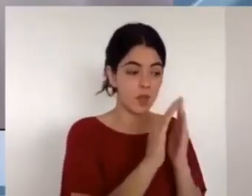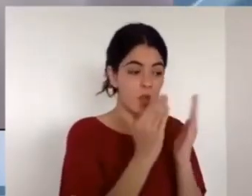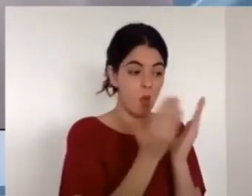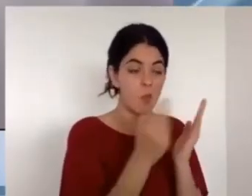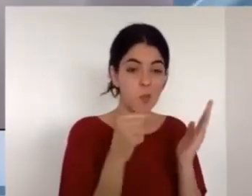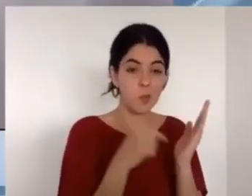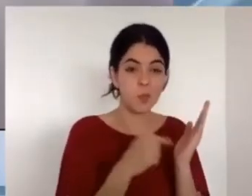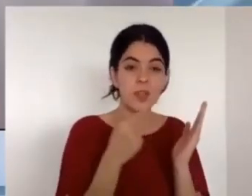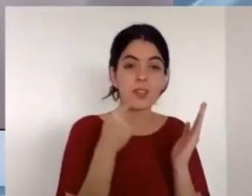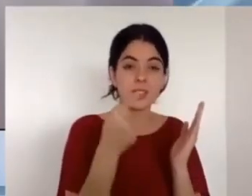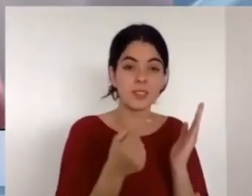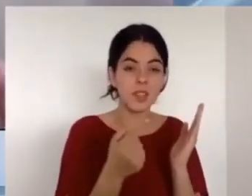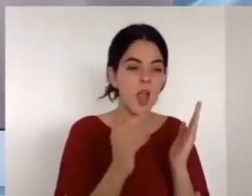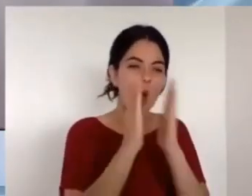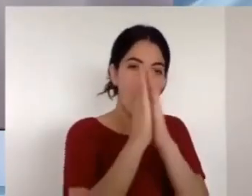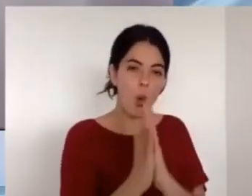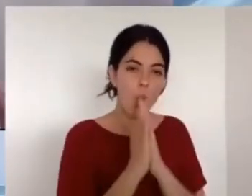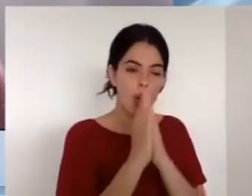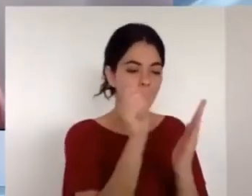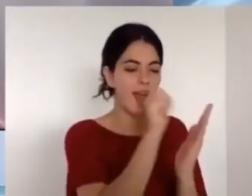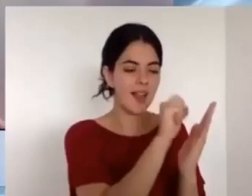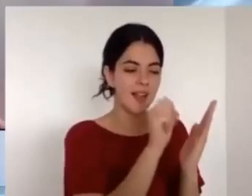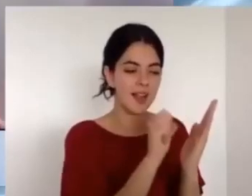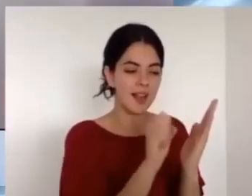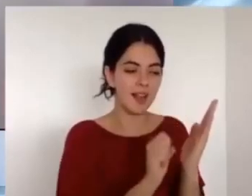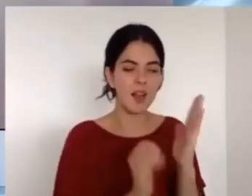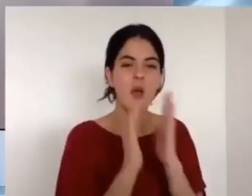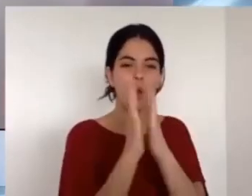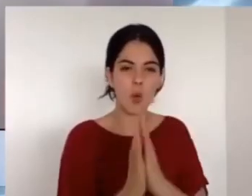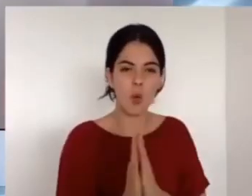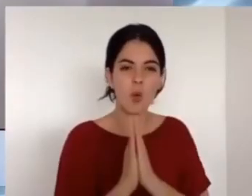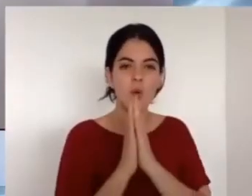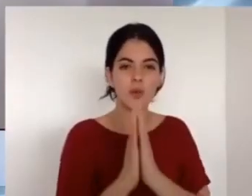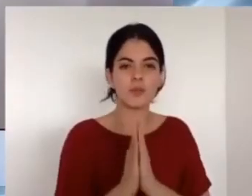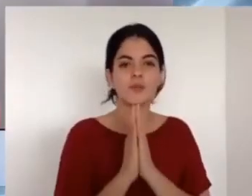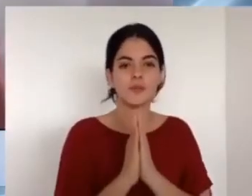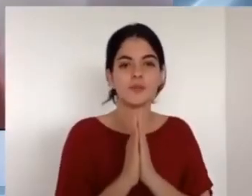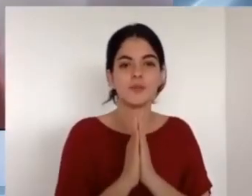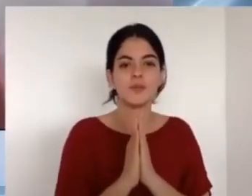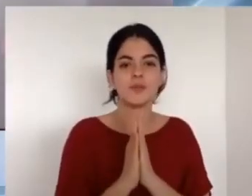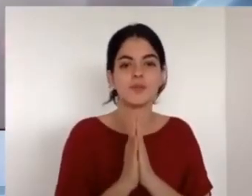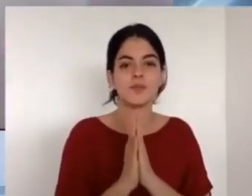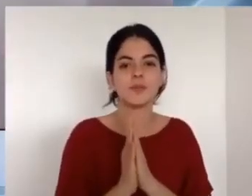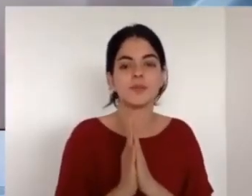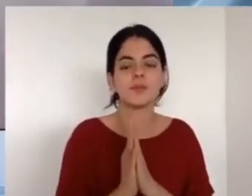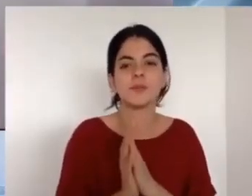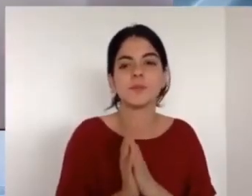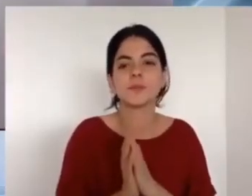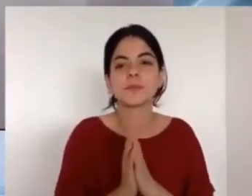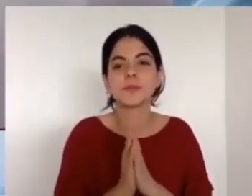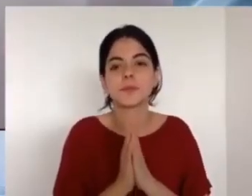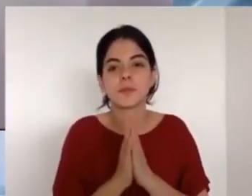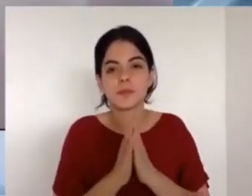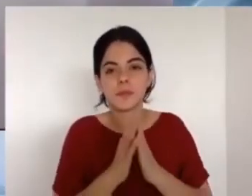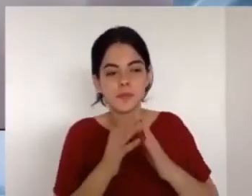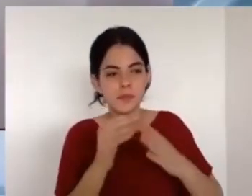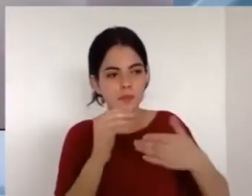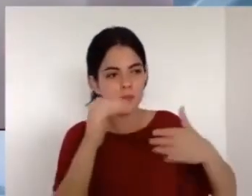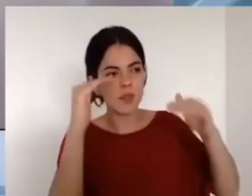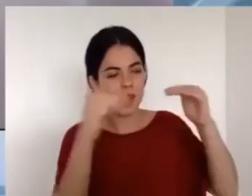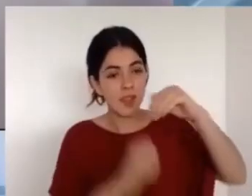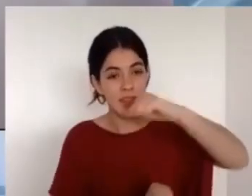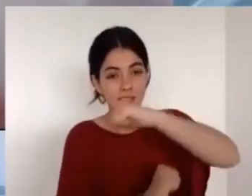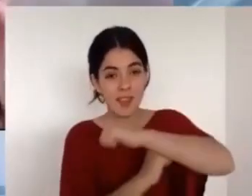dirá, hermano Fernando, ¿por qué dice usted que la oración modelo exalta, resalta y hace